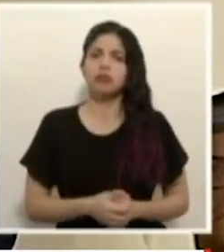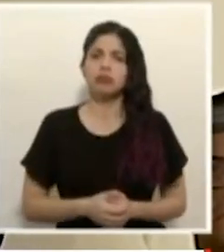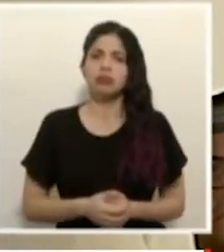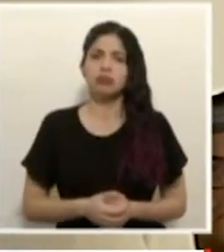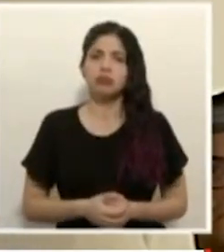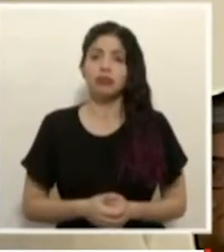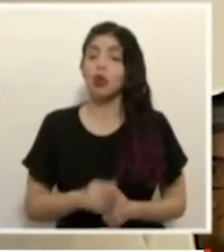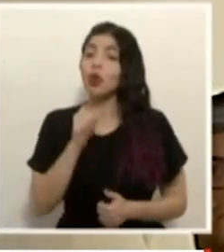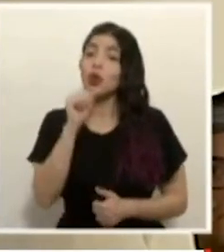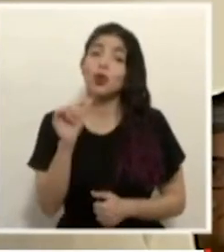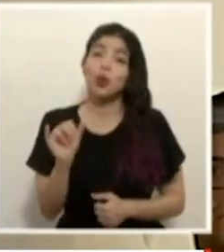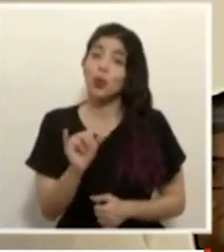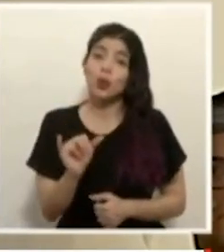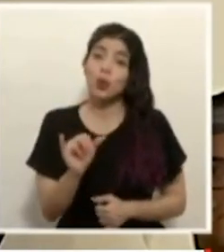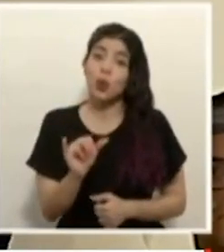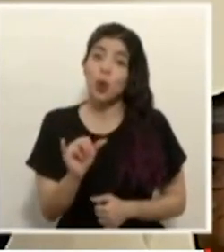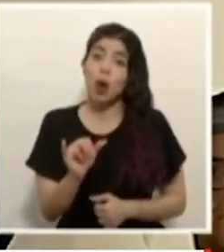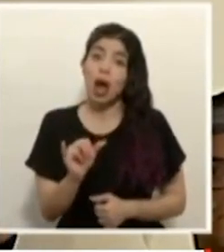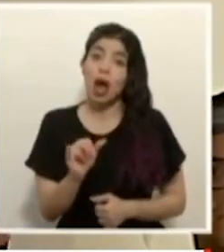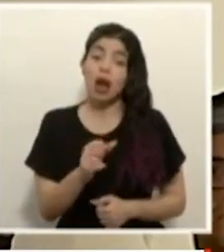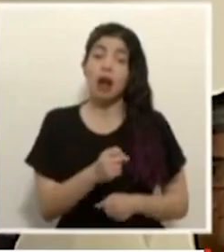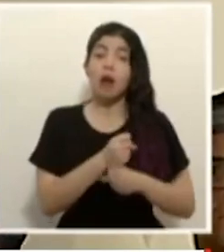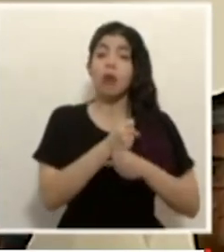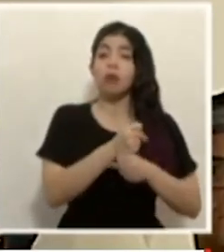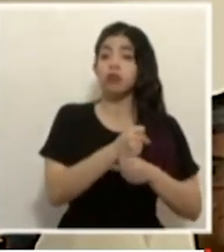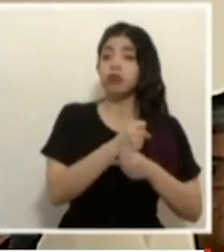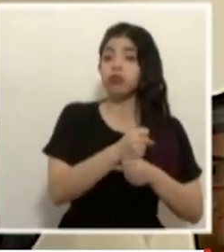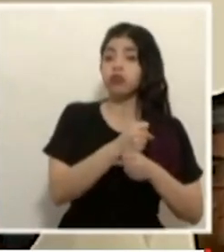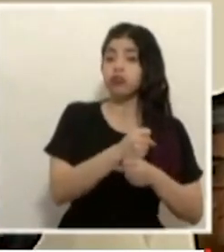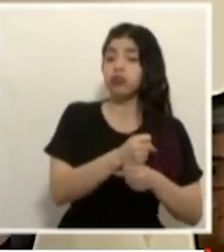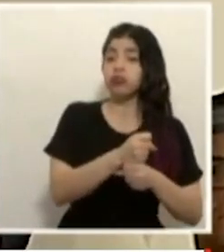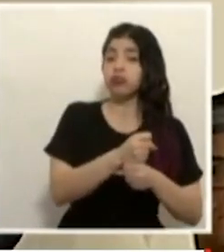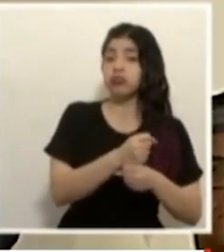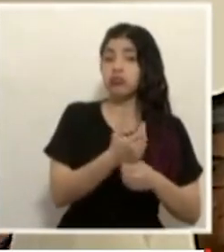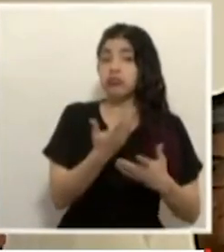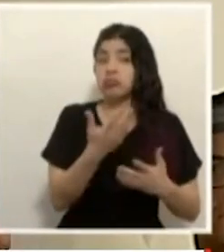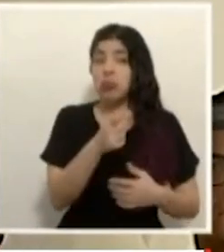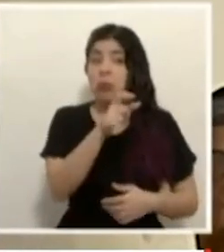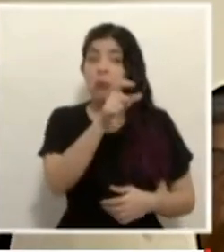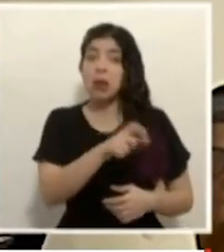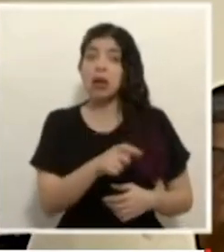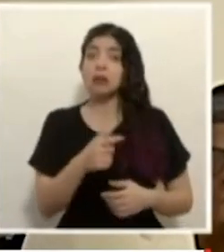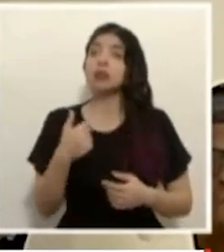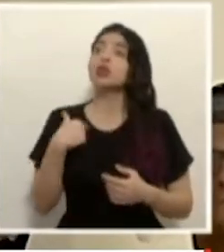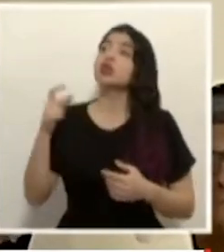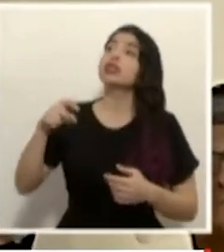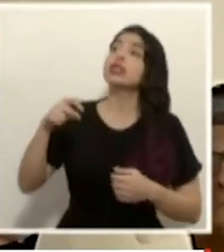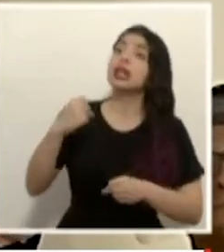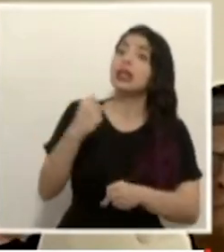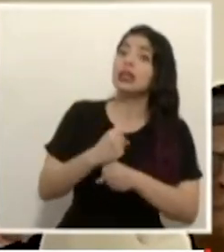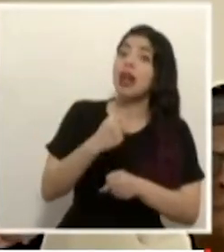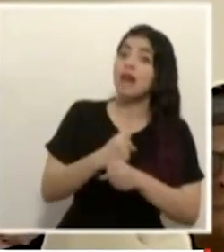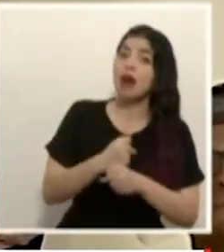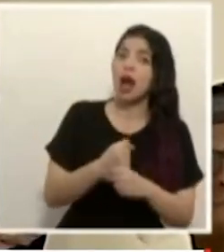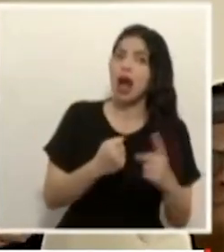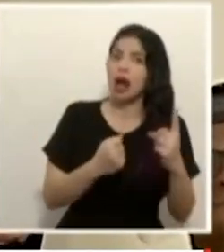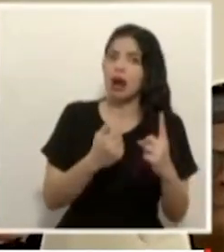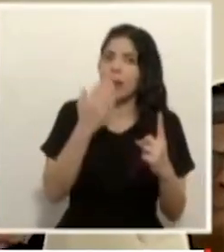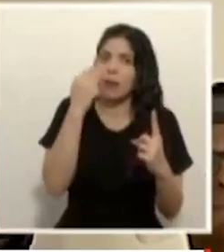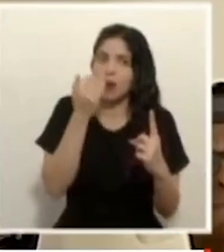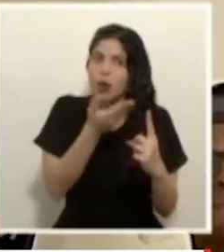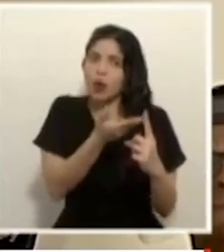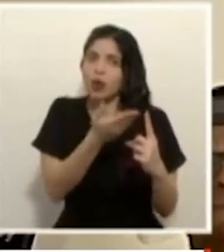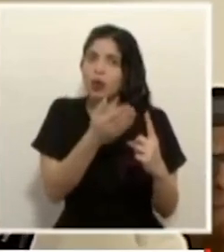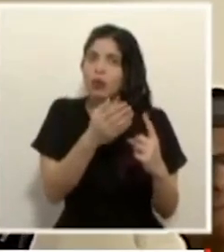No es lo mismo una manifestación de alguien que pide trabajar porque su